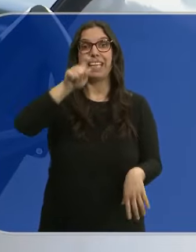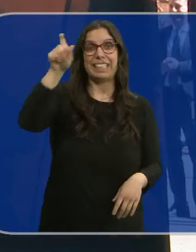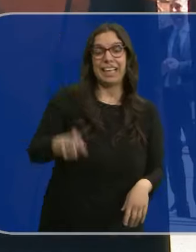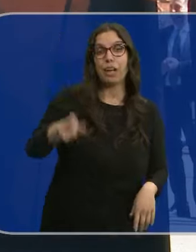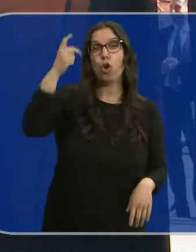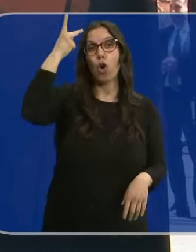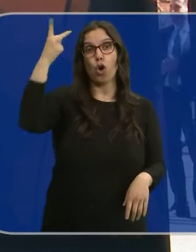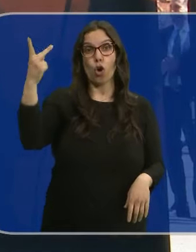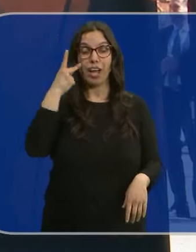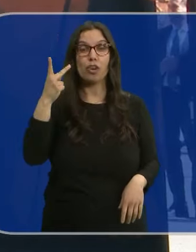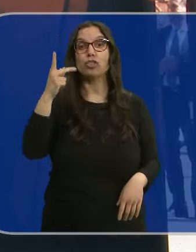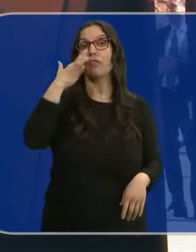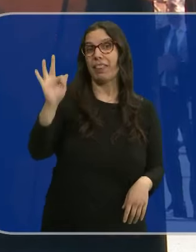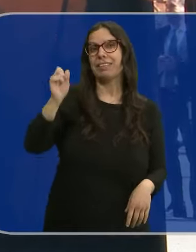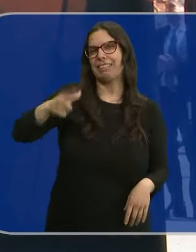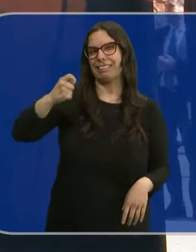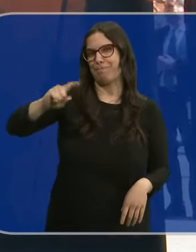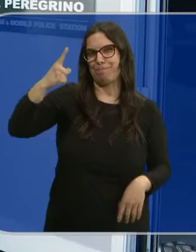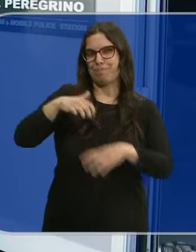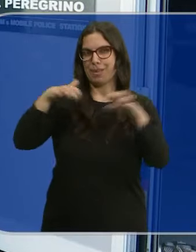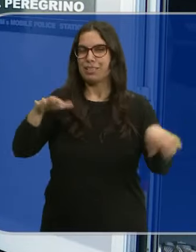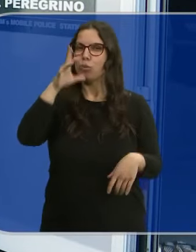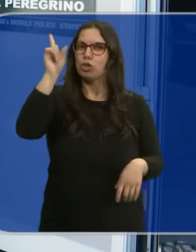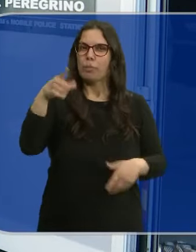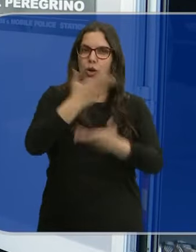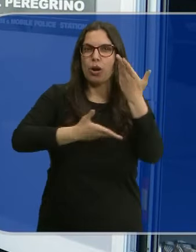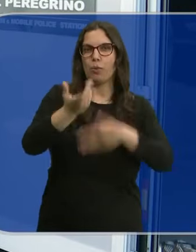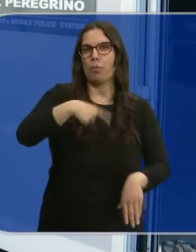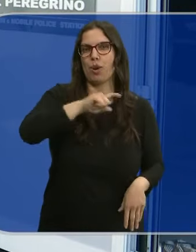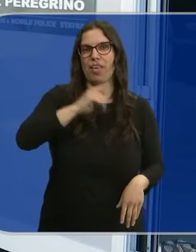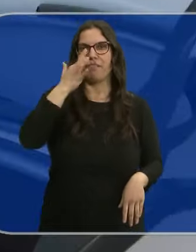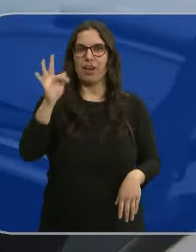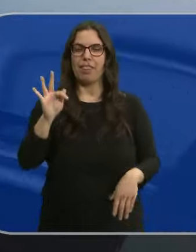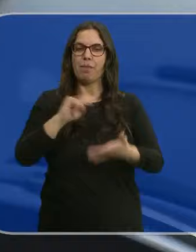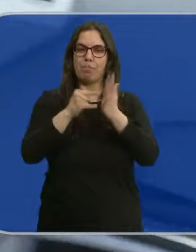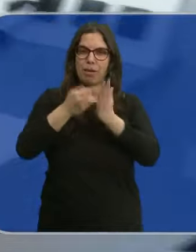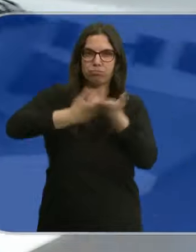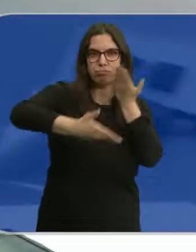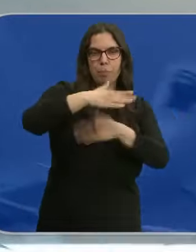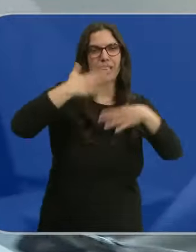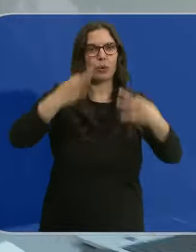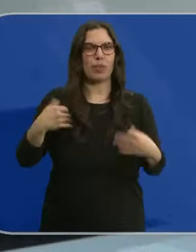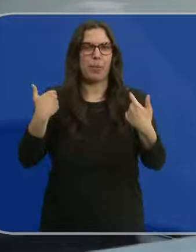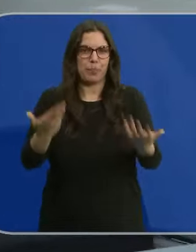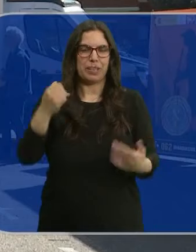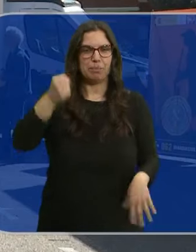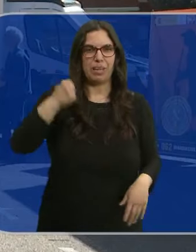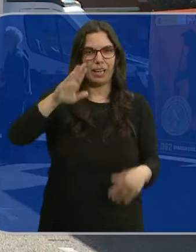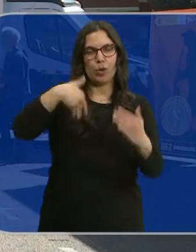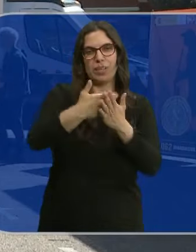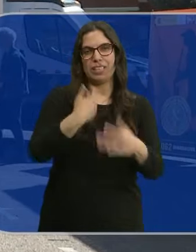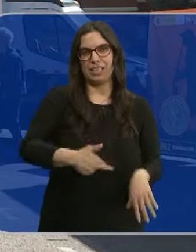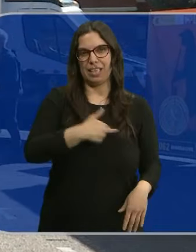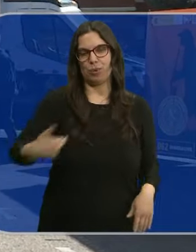franceses son los peregrinos más habituales, por eso participan gendarmes franceses en este plan para hacer más seguro el peregrinaje a